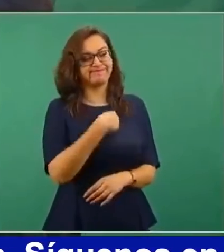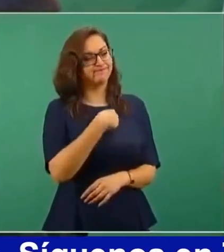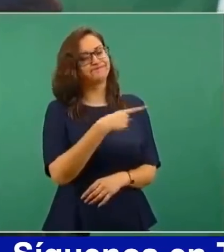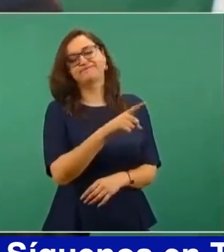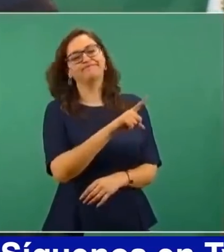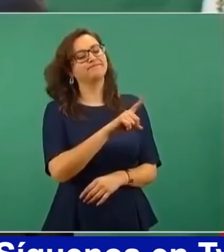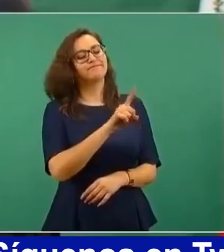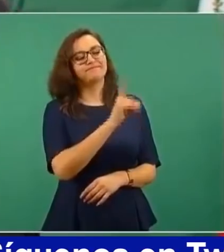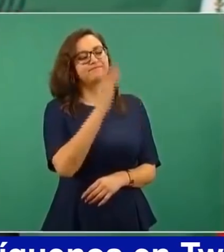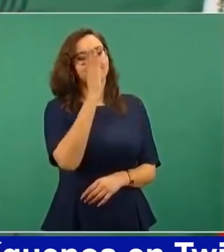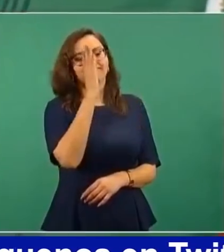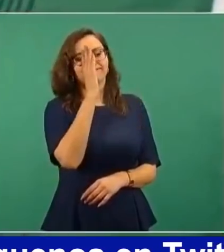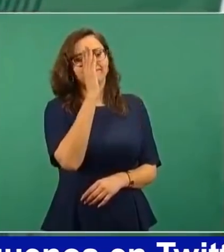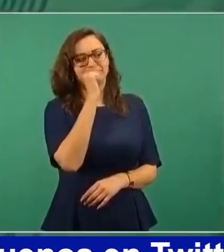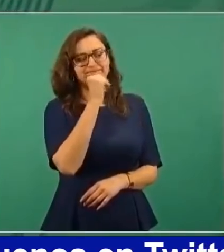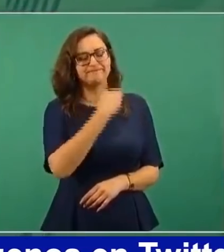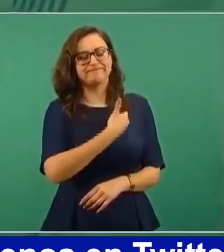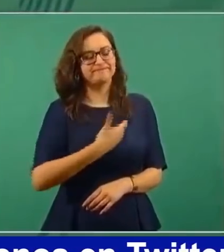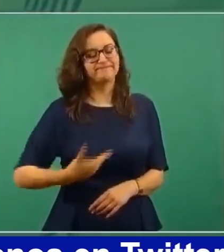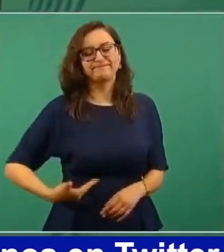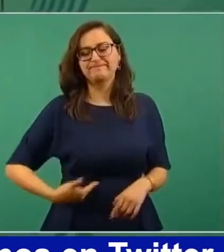ser presidente